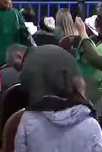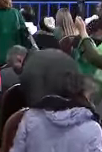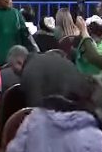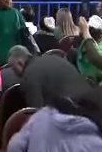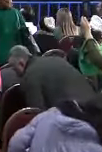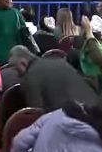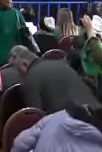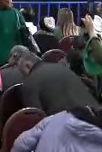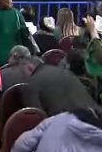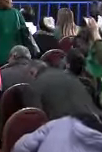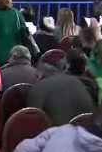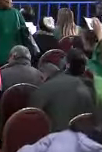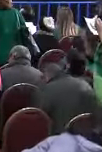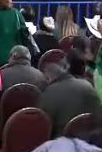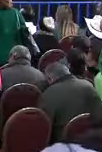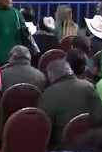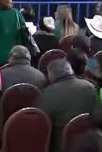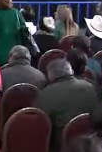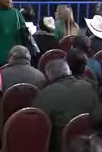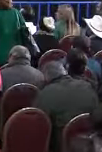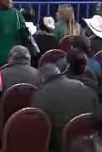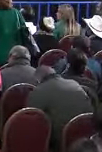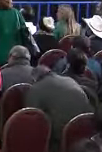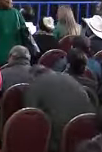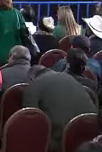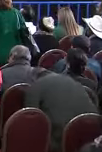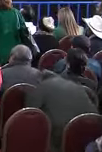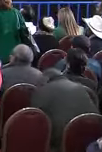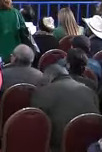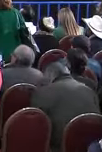Estamos Muy contentos